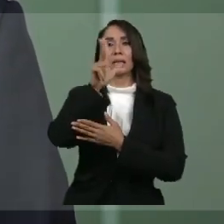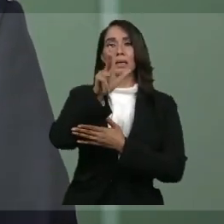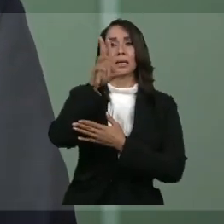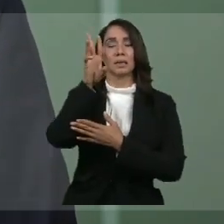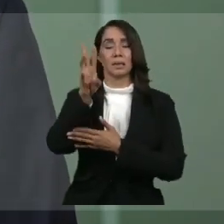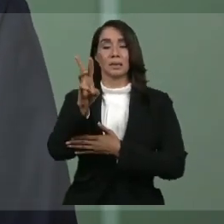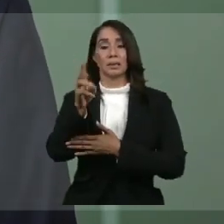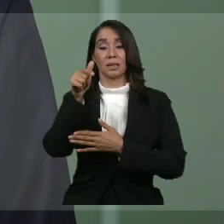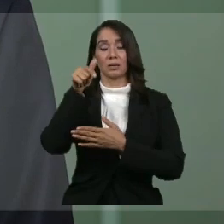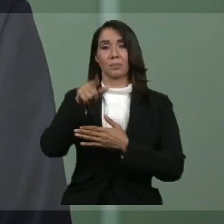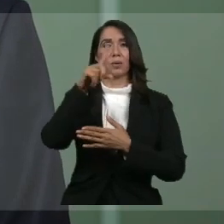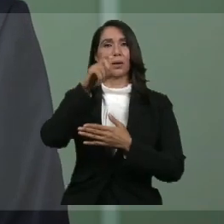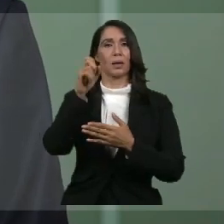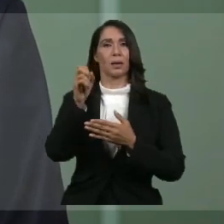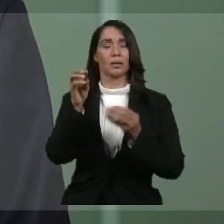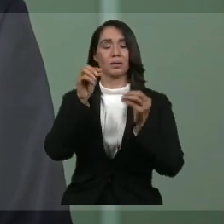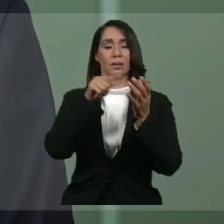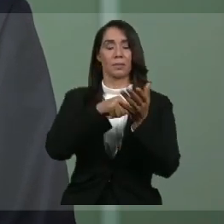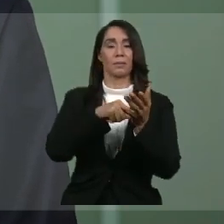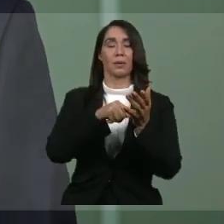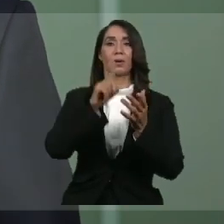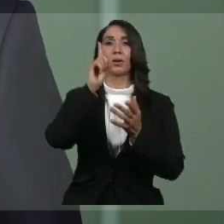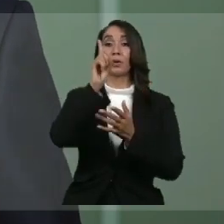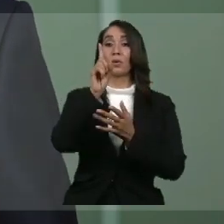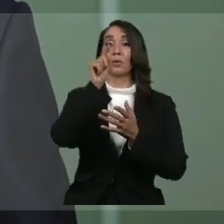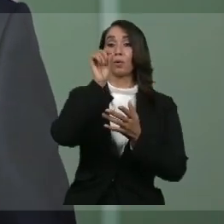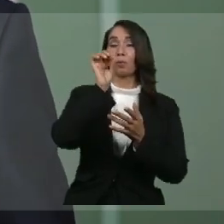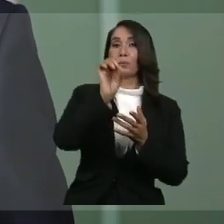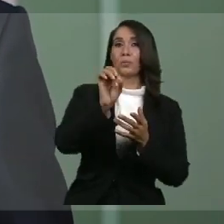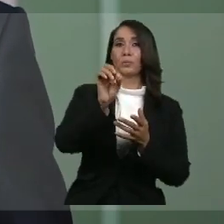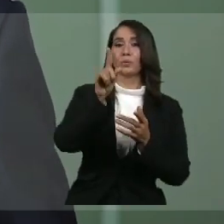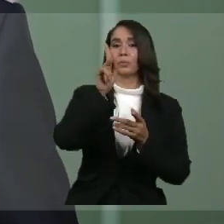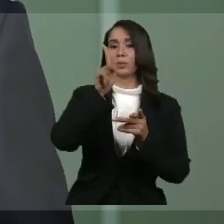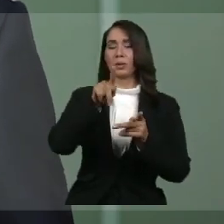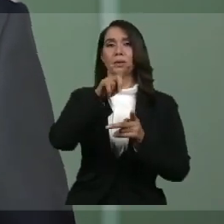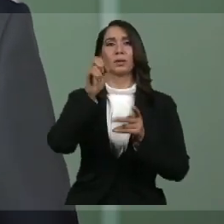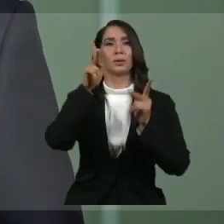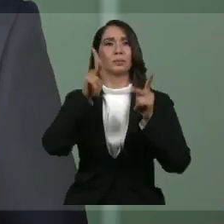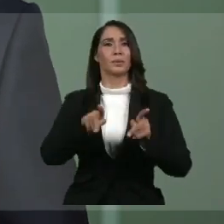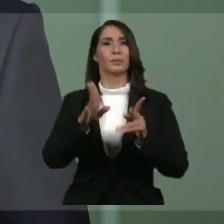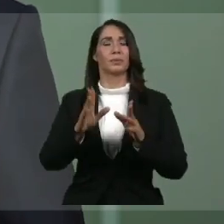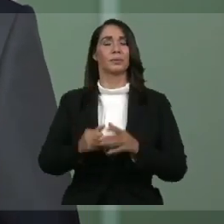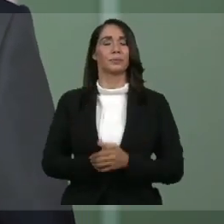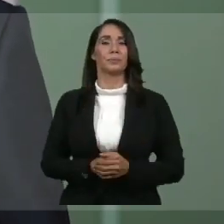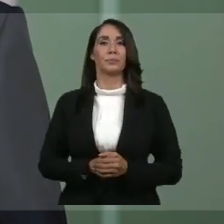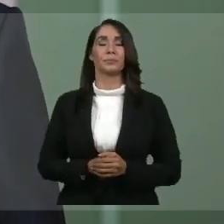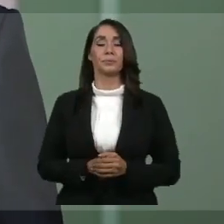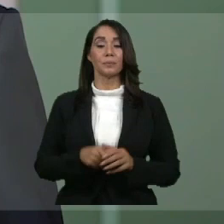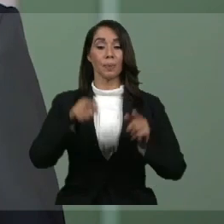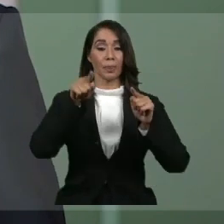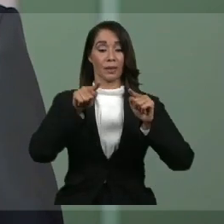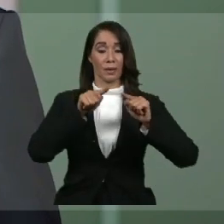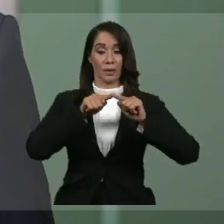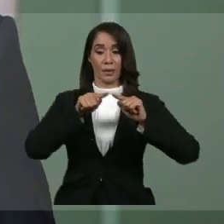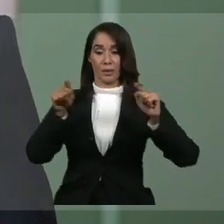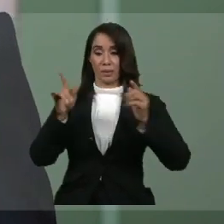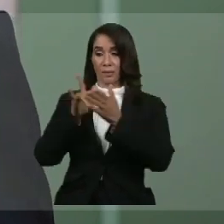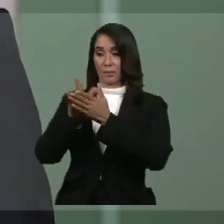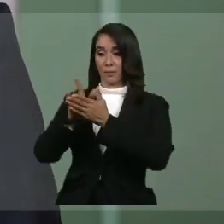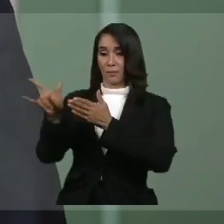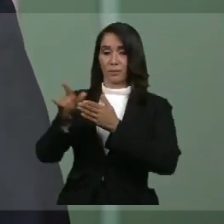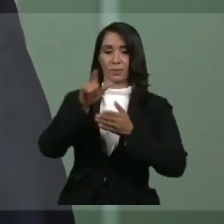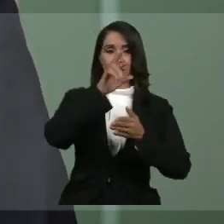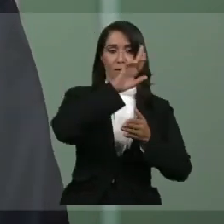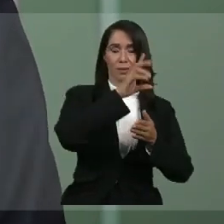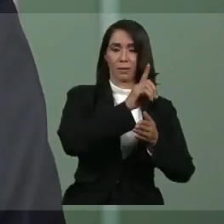100,000 habitantes y 1,8 muertos por cada 100,000 habitantes. Esa gran diferencia es lo que hemos